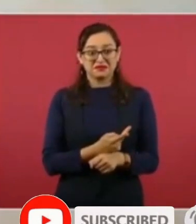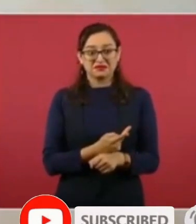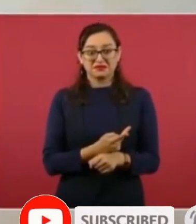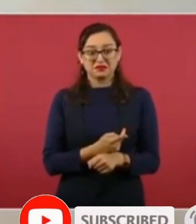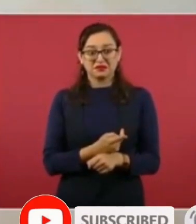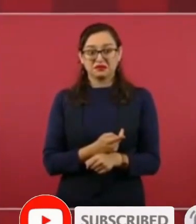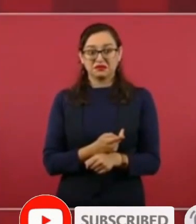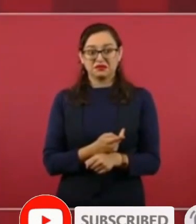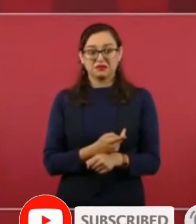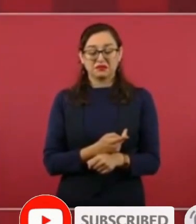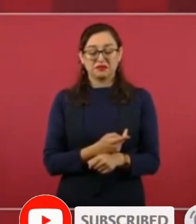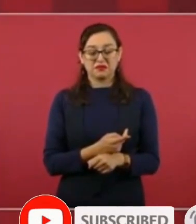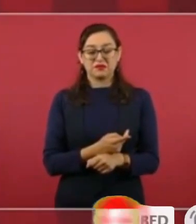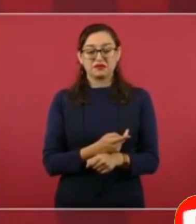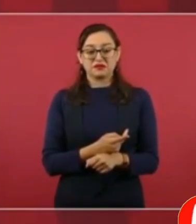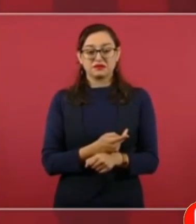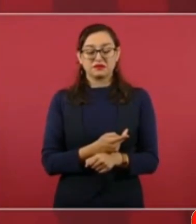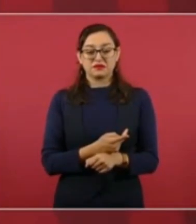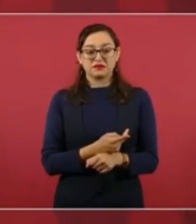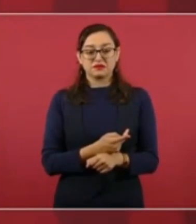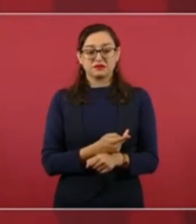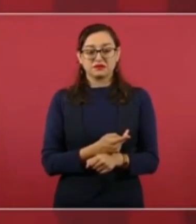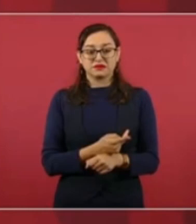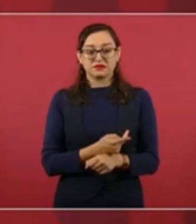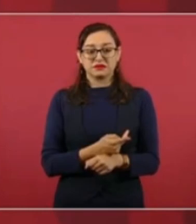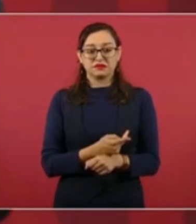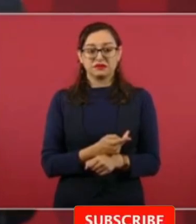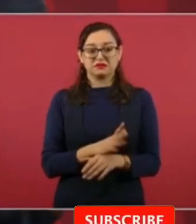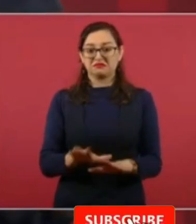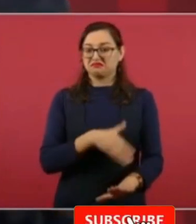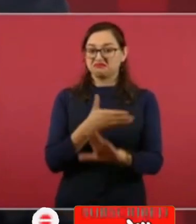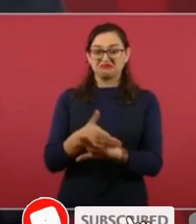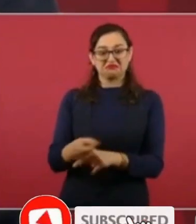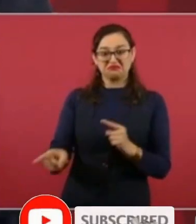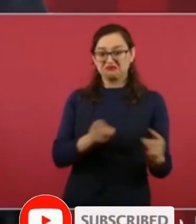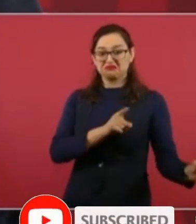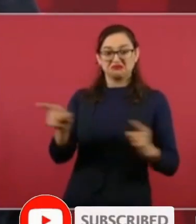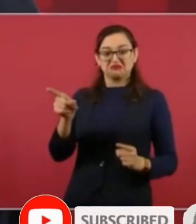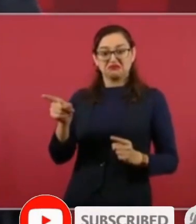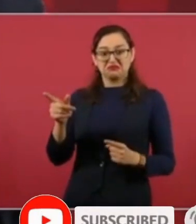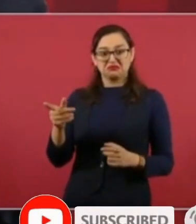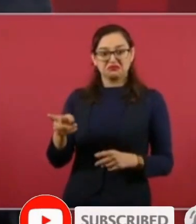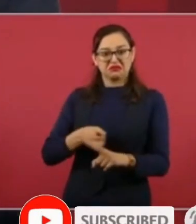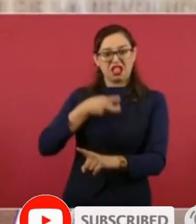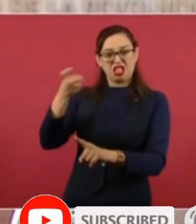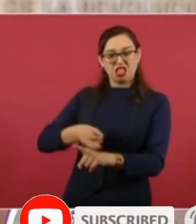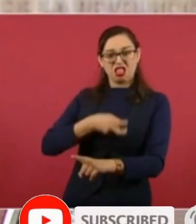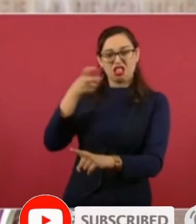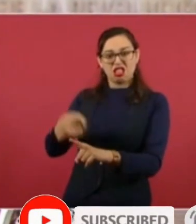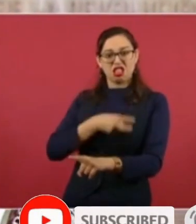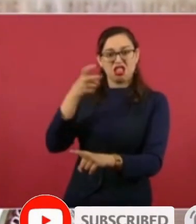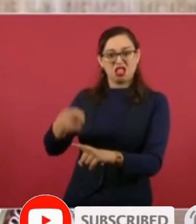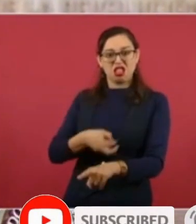Echeverría lo menos populista López Portillo